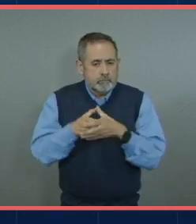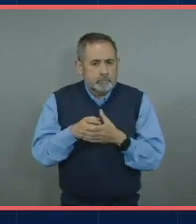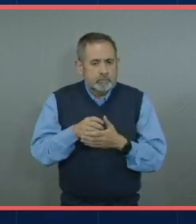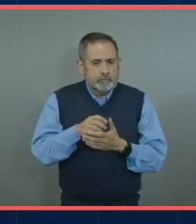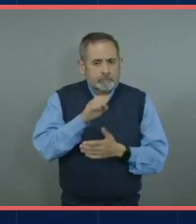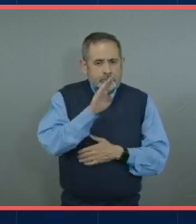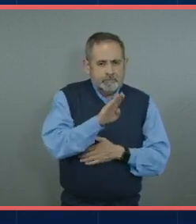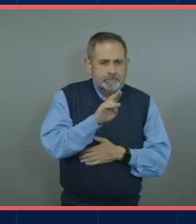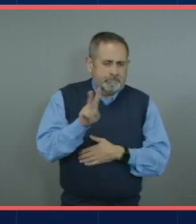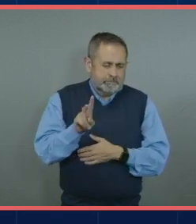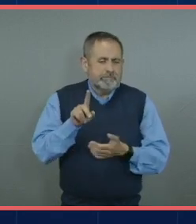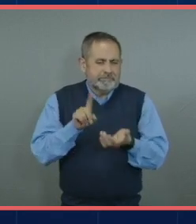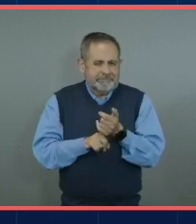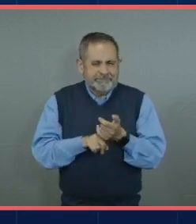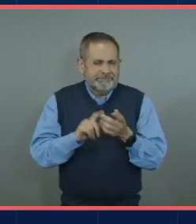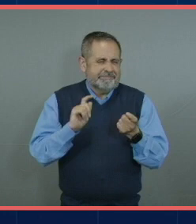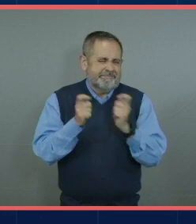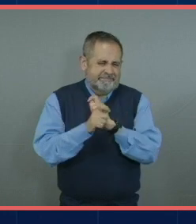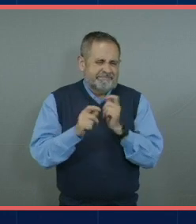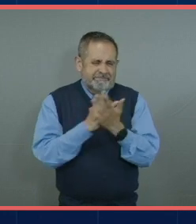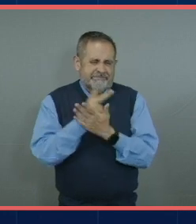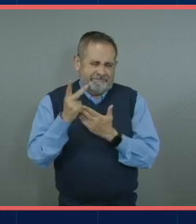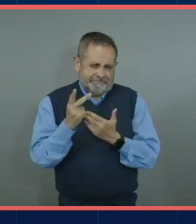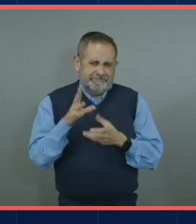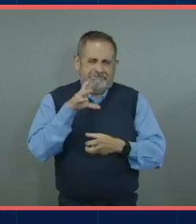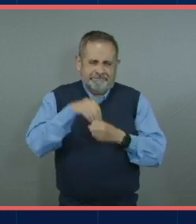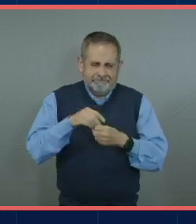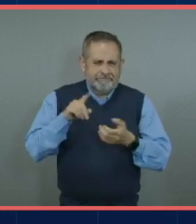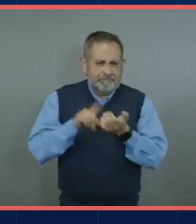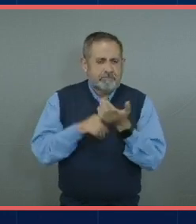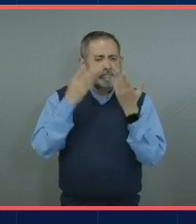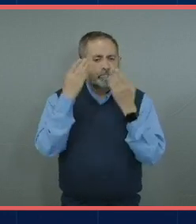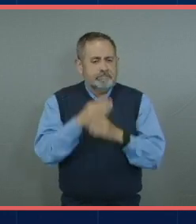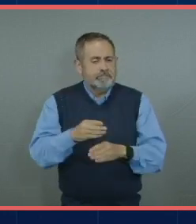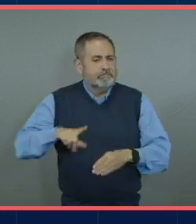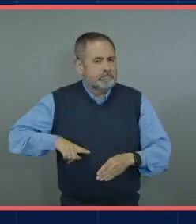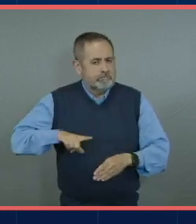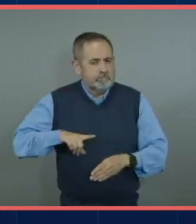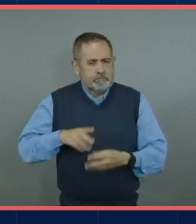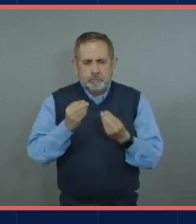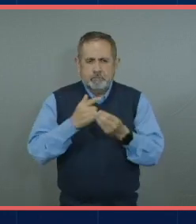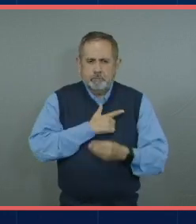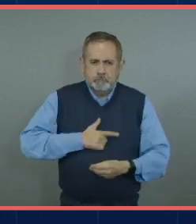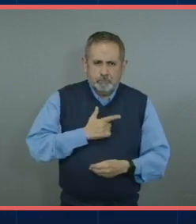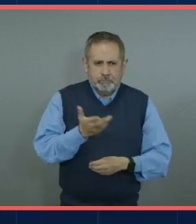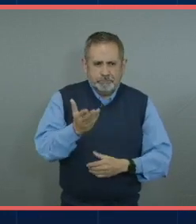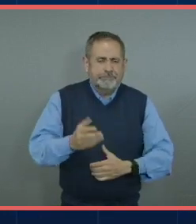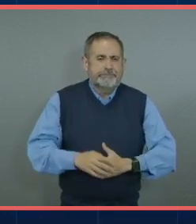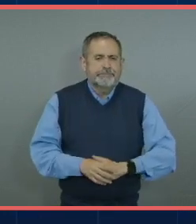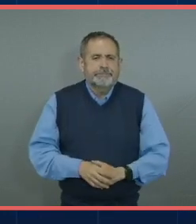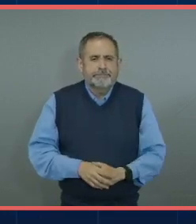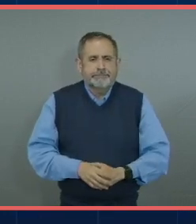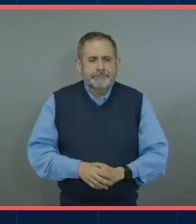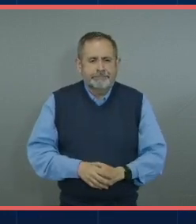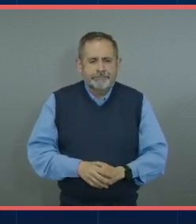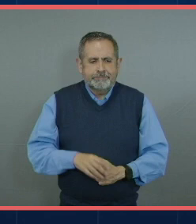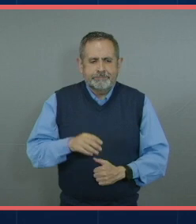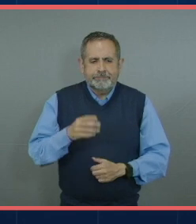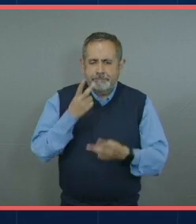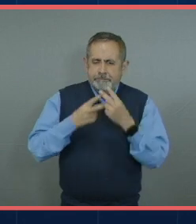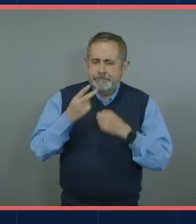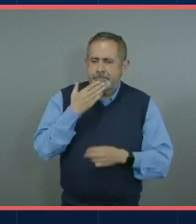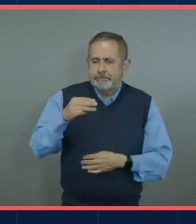conocida como Transformación de Procesos del Banco, para la Banca de Empresas y Gobierno. Muchísimo gusto. Bienvenida, Mónica.